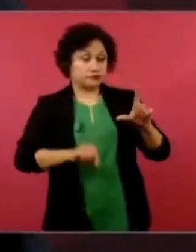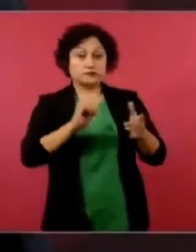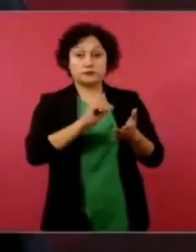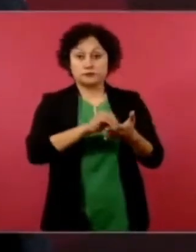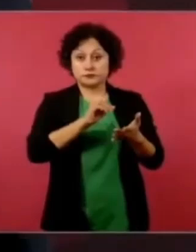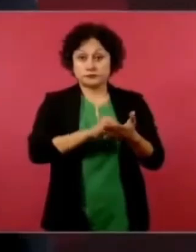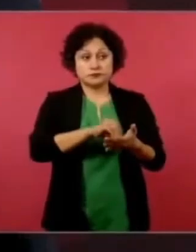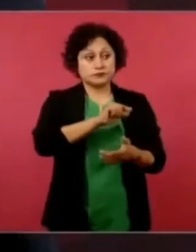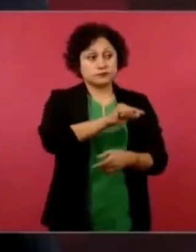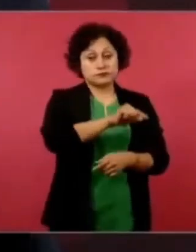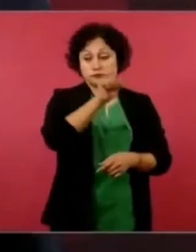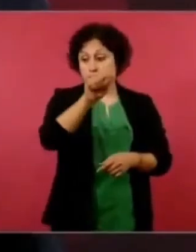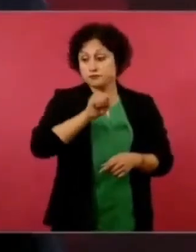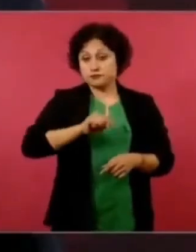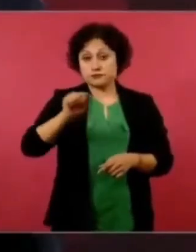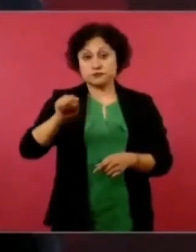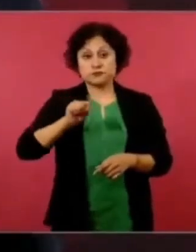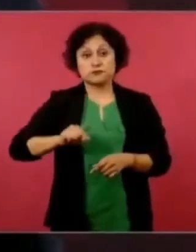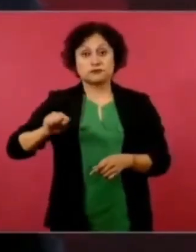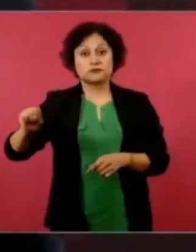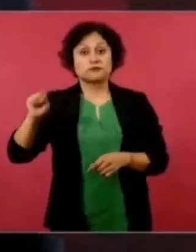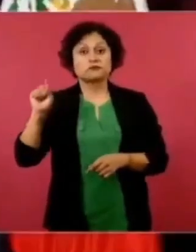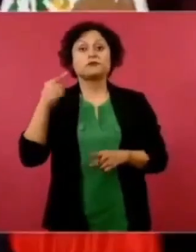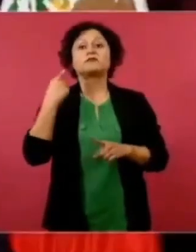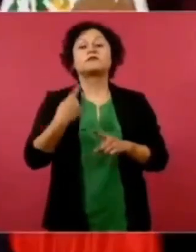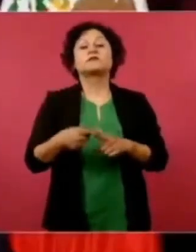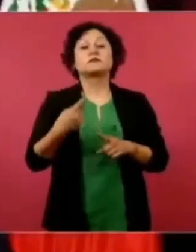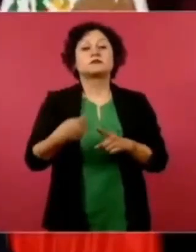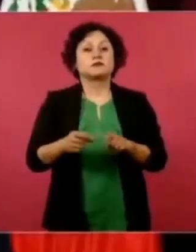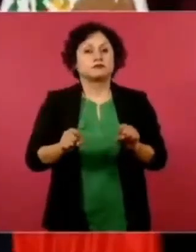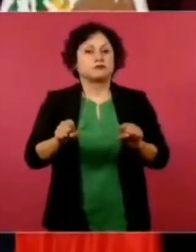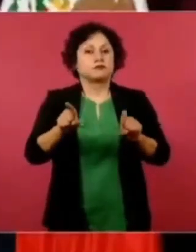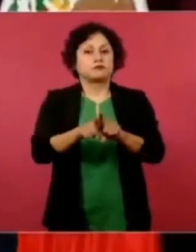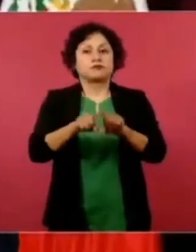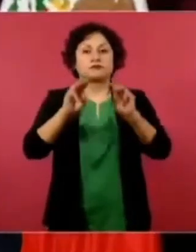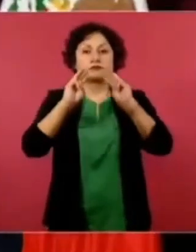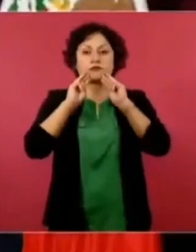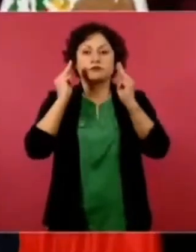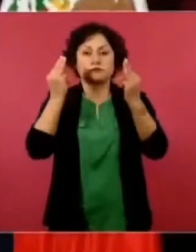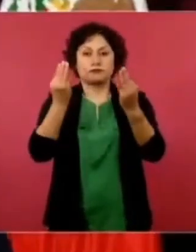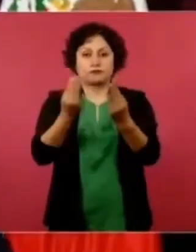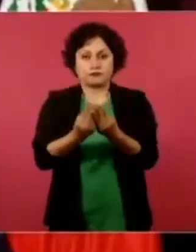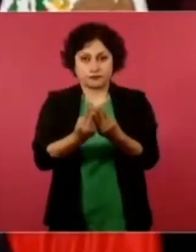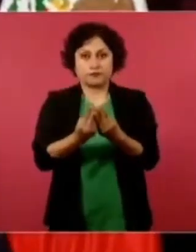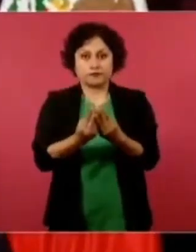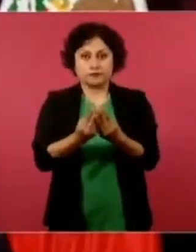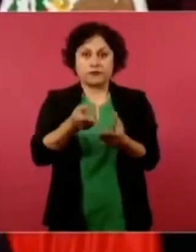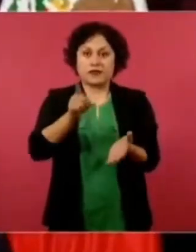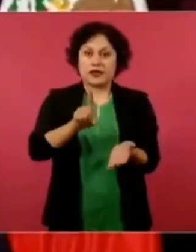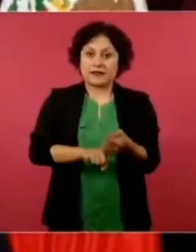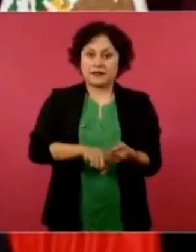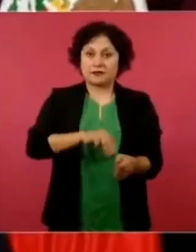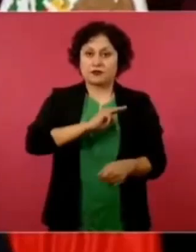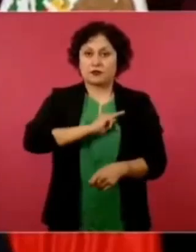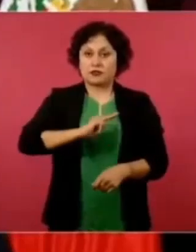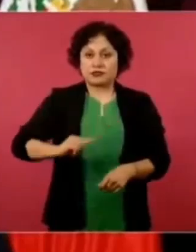control de las organizaciones criminales de los gobiernos municipales.